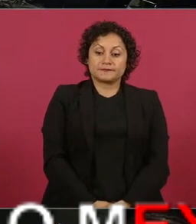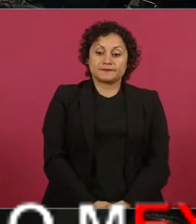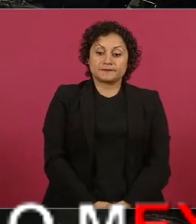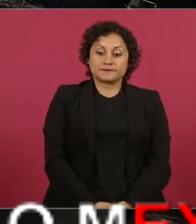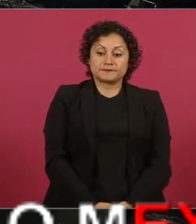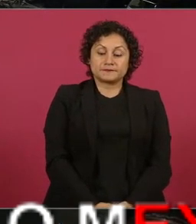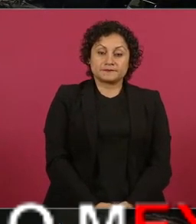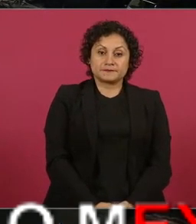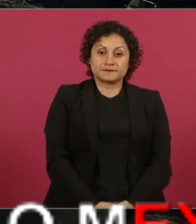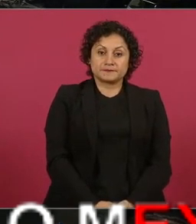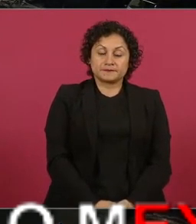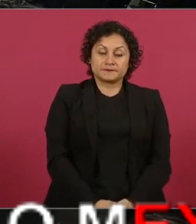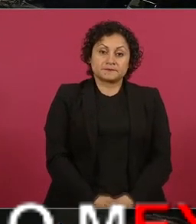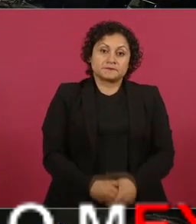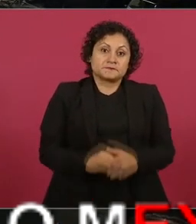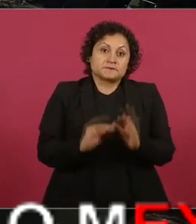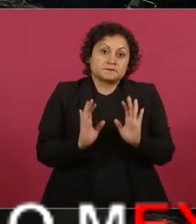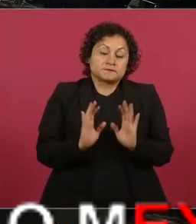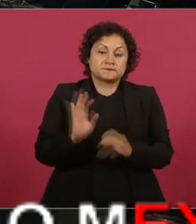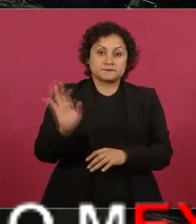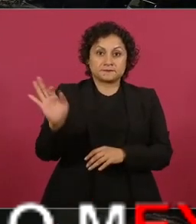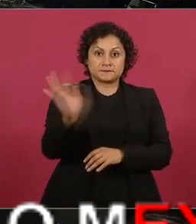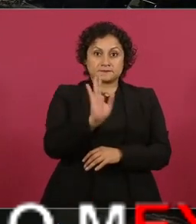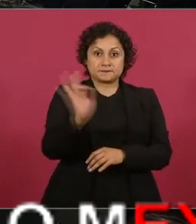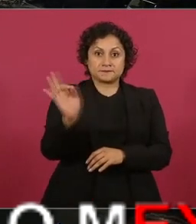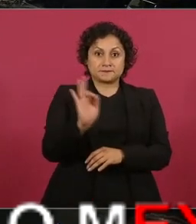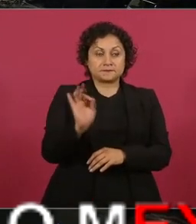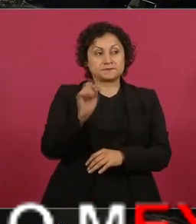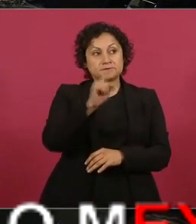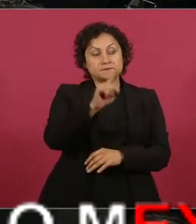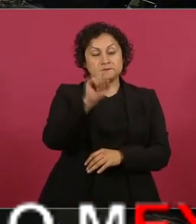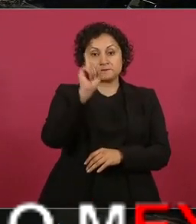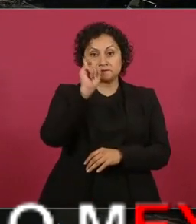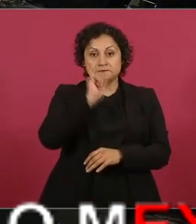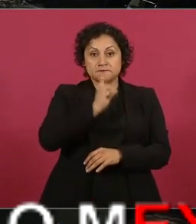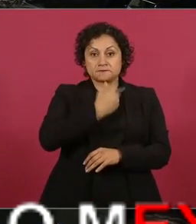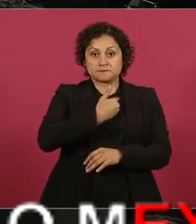la sometieron a fuertes presiones